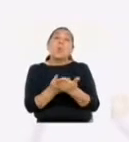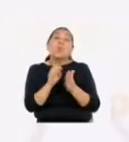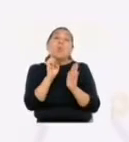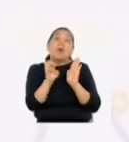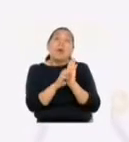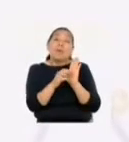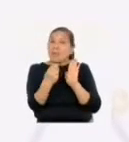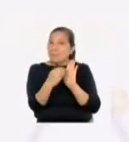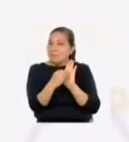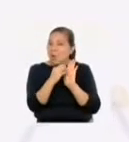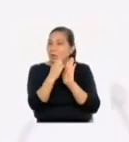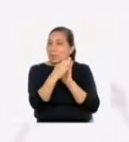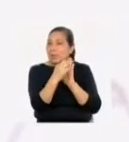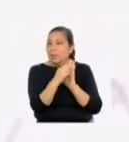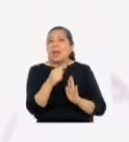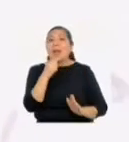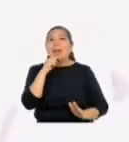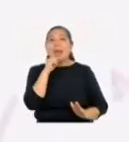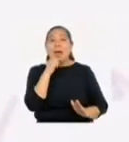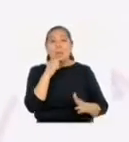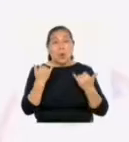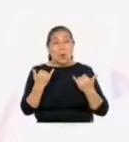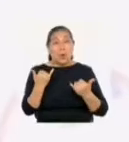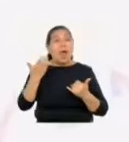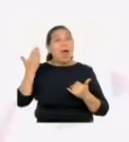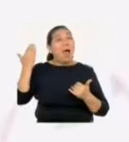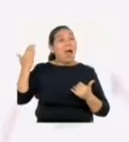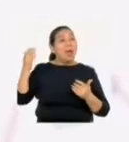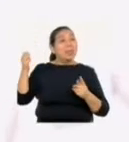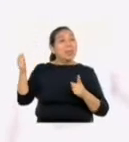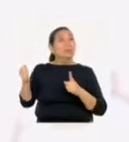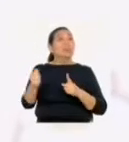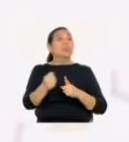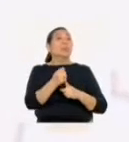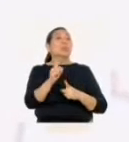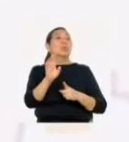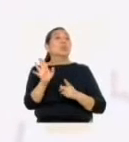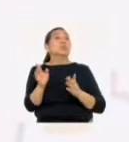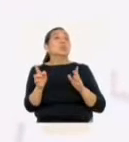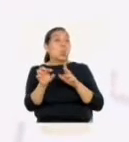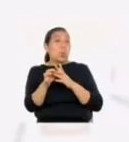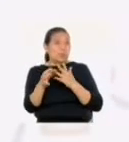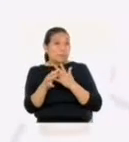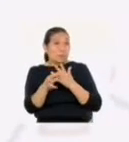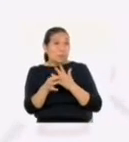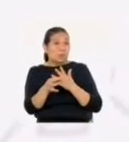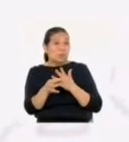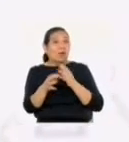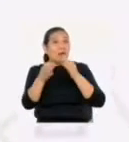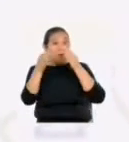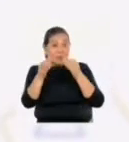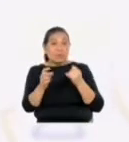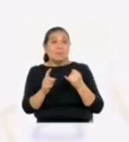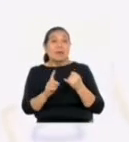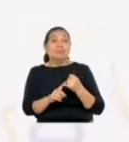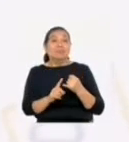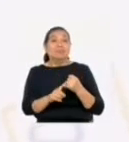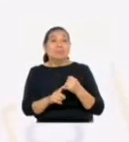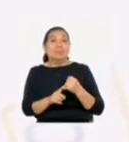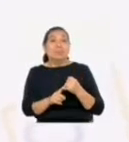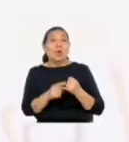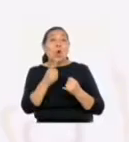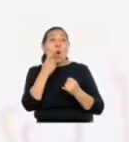o un ejemplo. Las mujeres en la colonia fueron maltratadas por sus cónyuges. Afirmación.